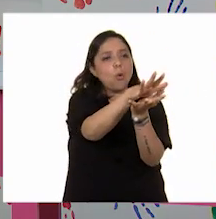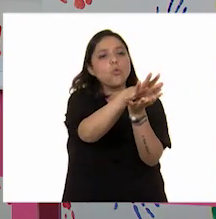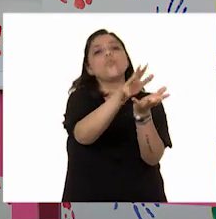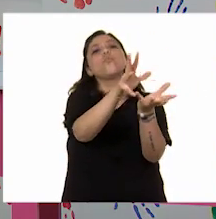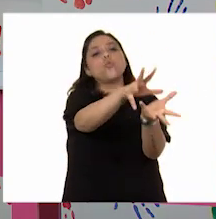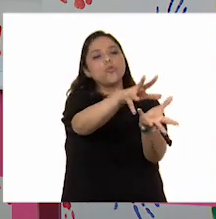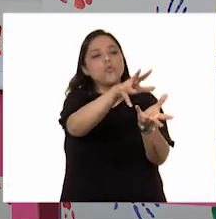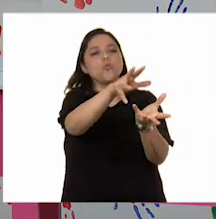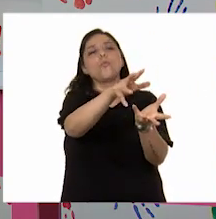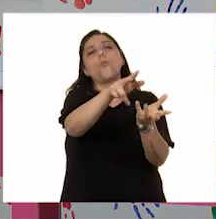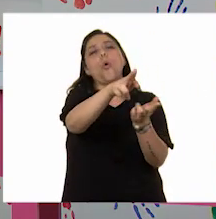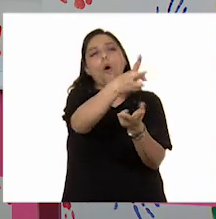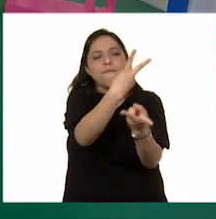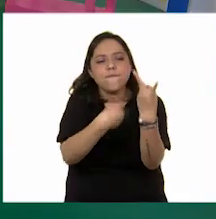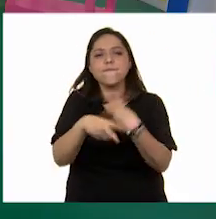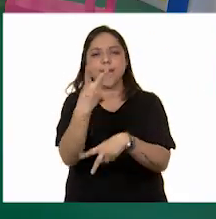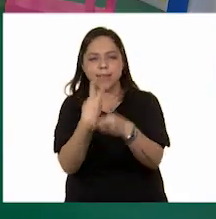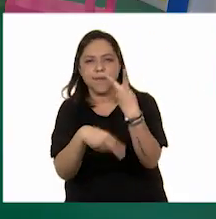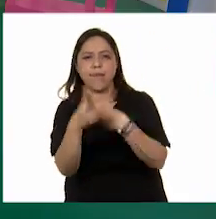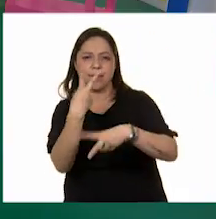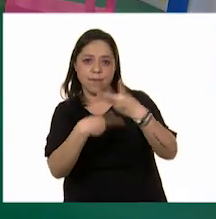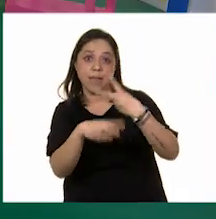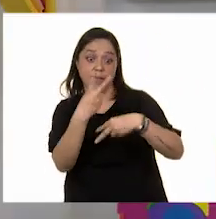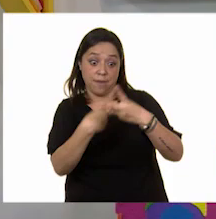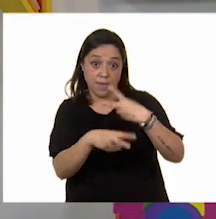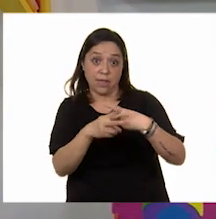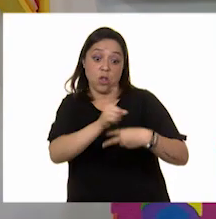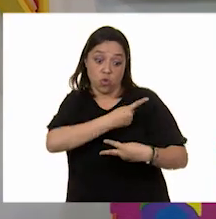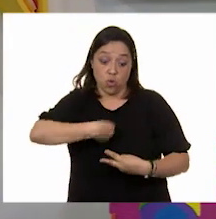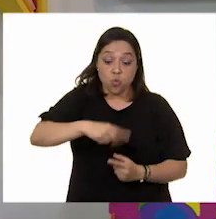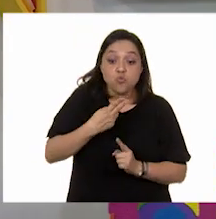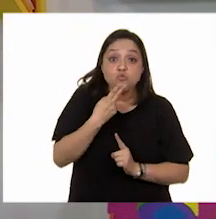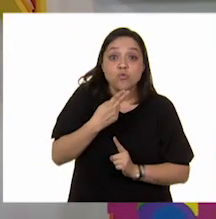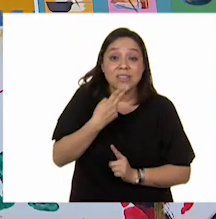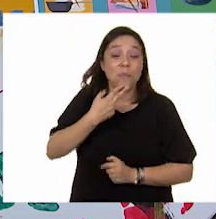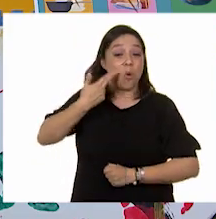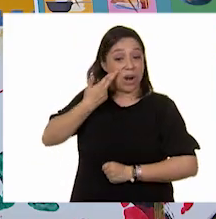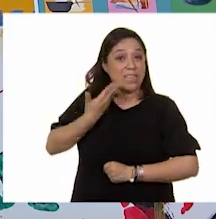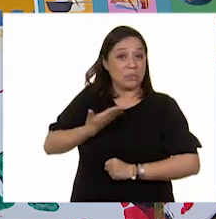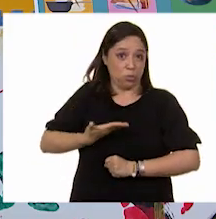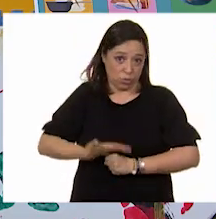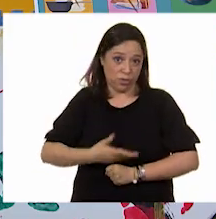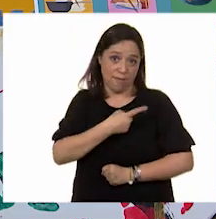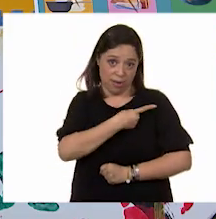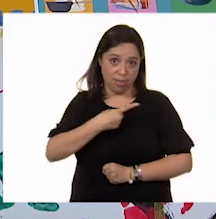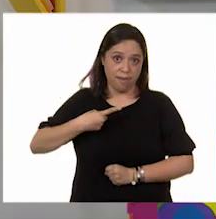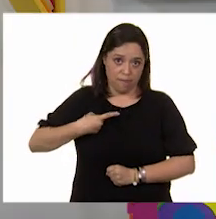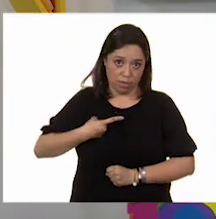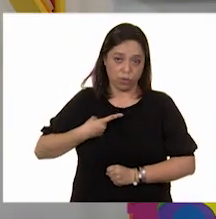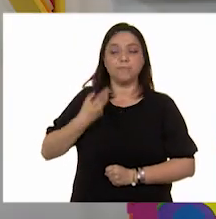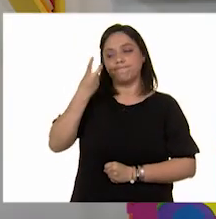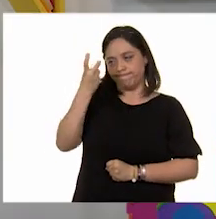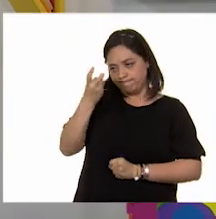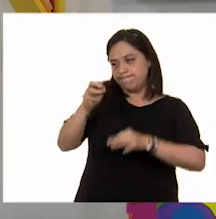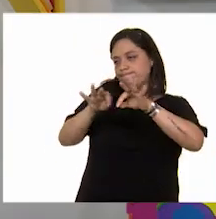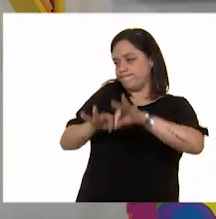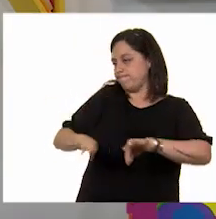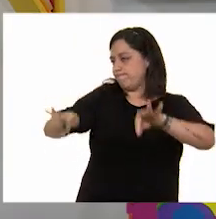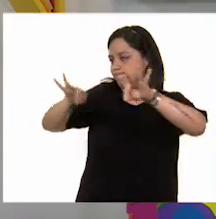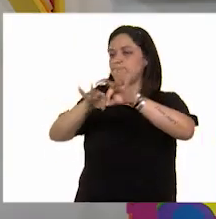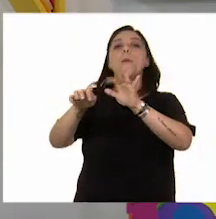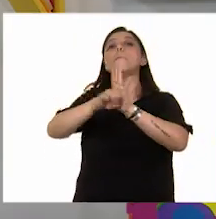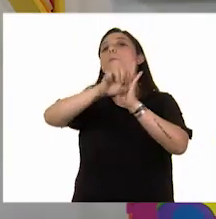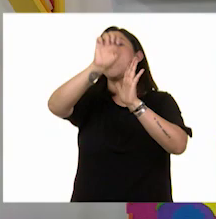consumir con responsabilidad. Ah, ya entendí. Exactamente. Por ejemplo, si revisamos la etiqueta de